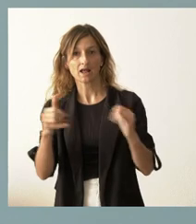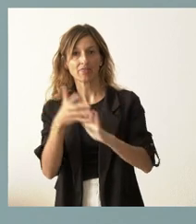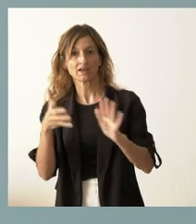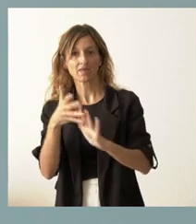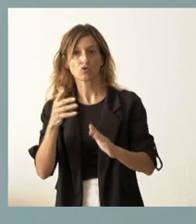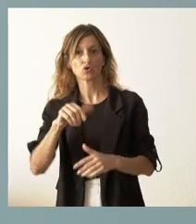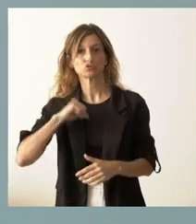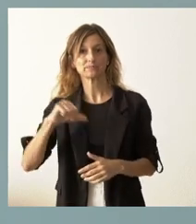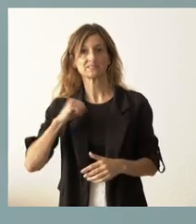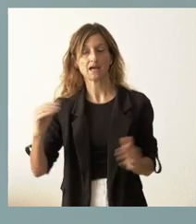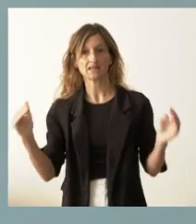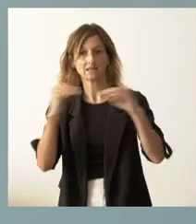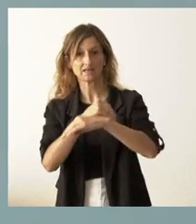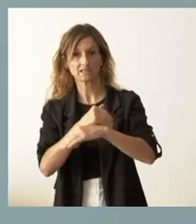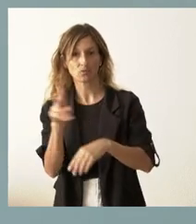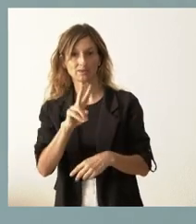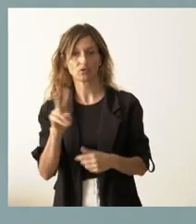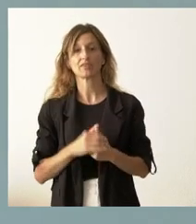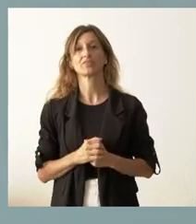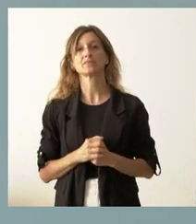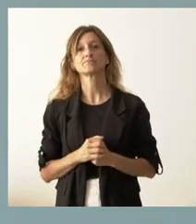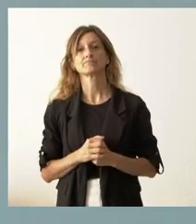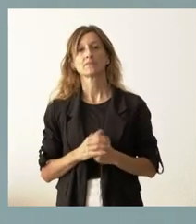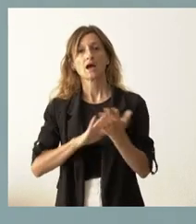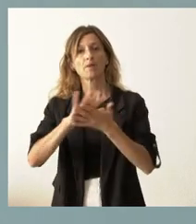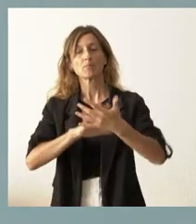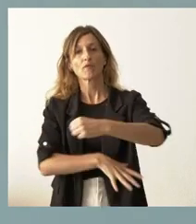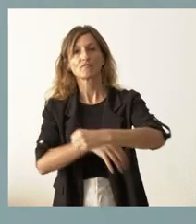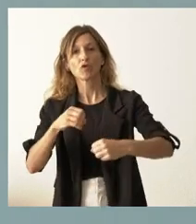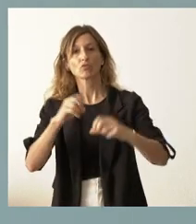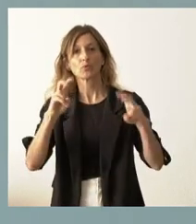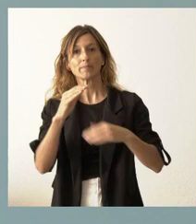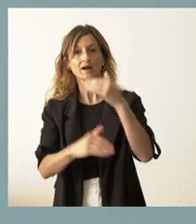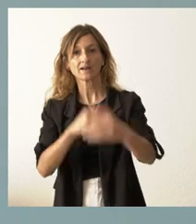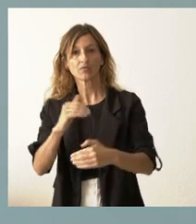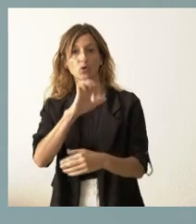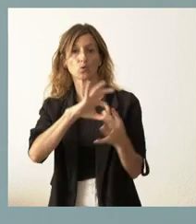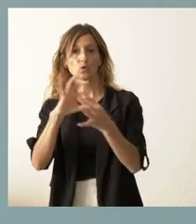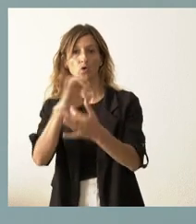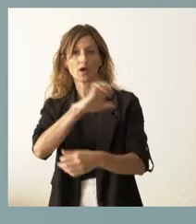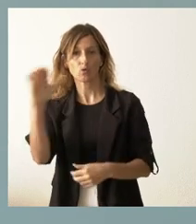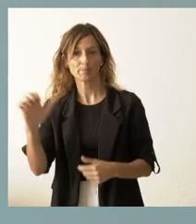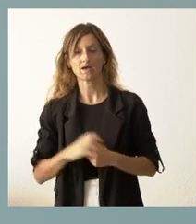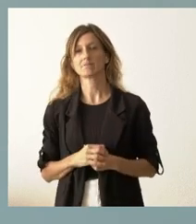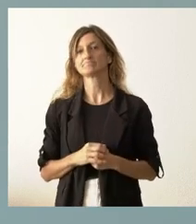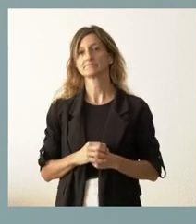Clínico Universitario de Valladolid. Estamos hablando de fondos de la nueva generación de la Unión Europea, que, por tanto, vamos